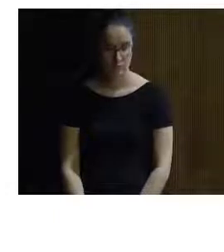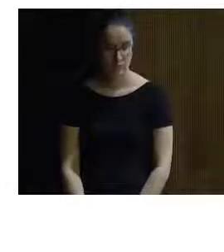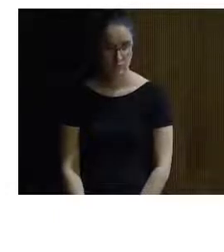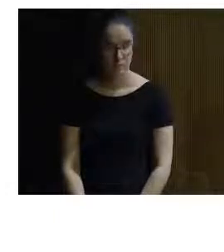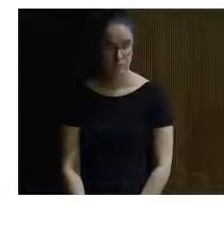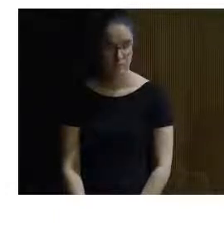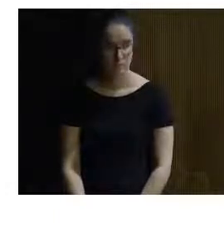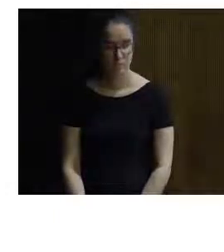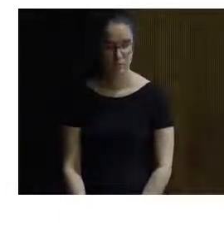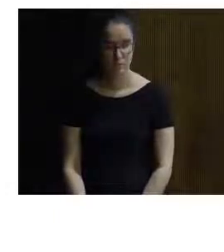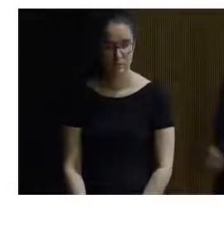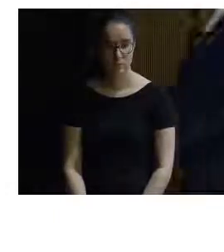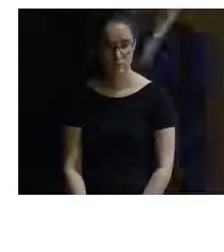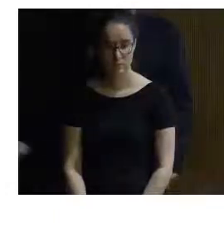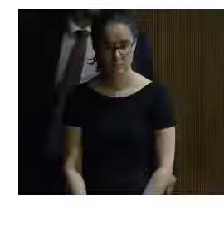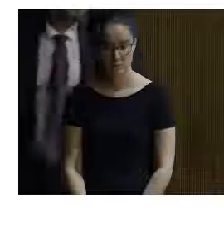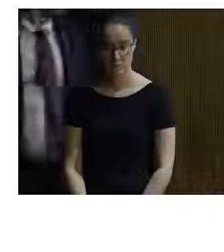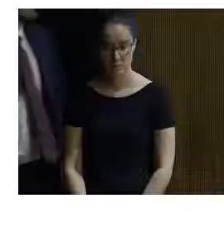perfecto. Vale.